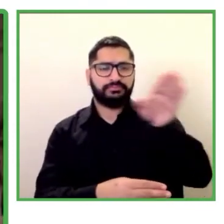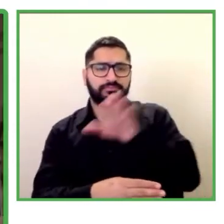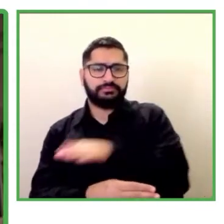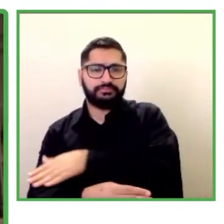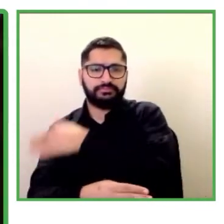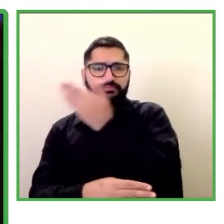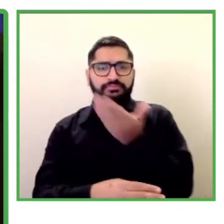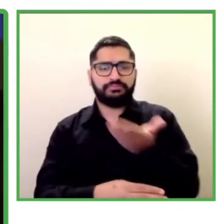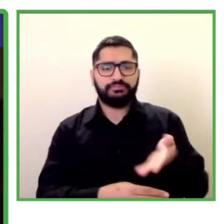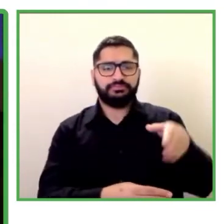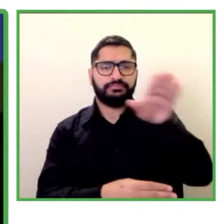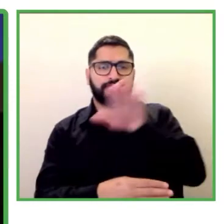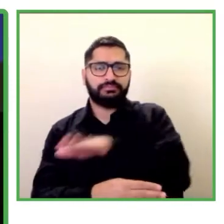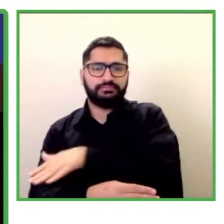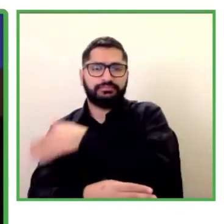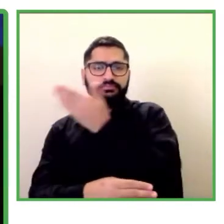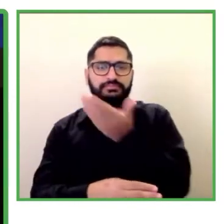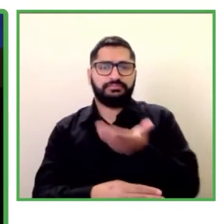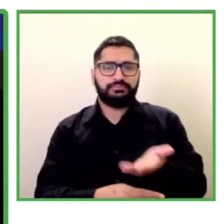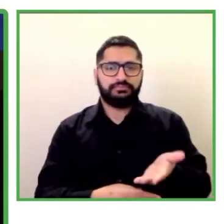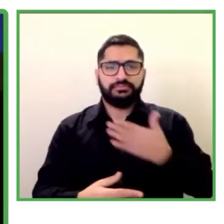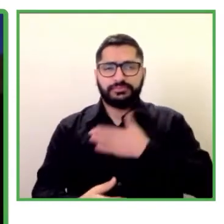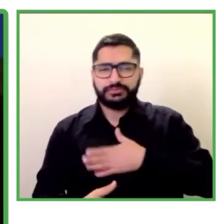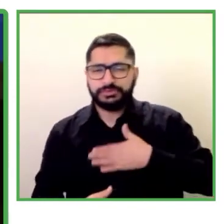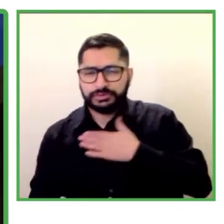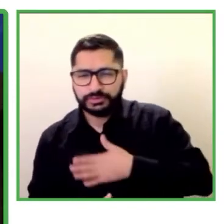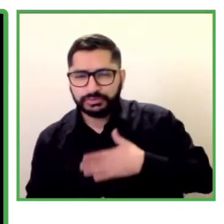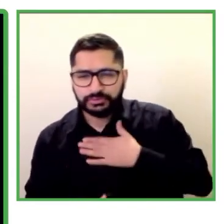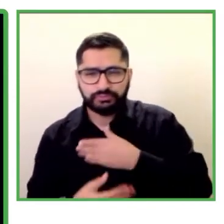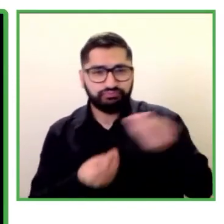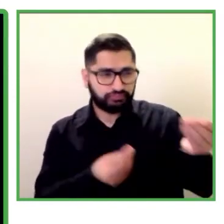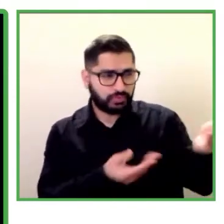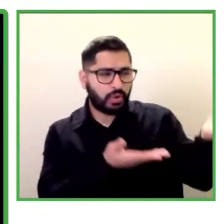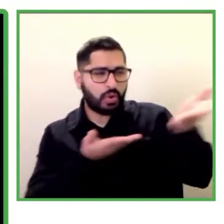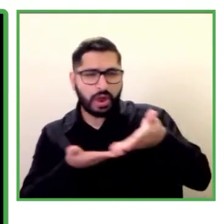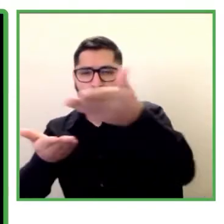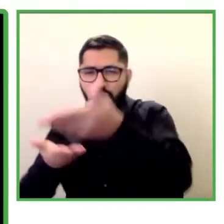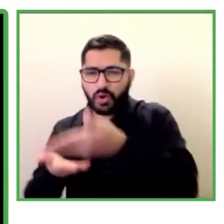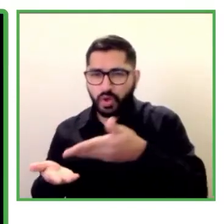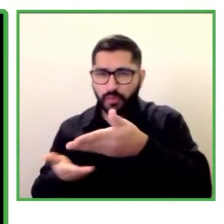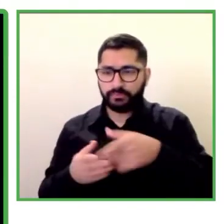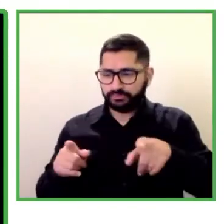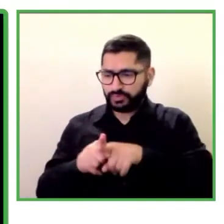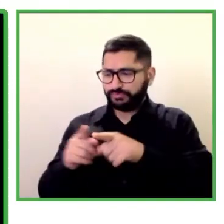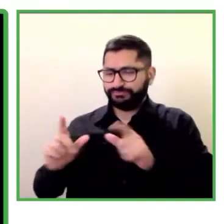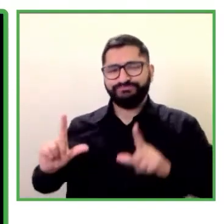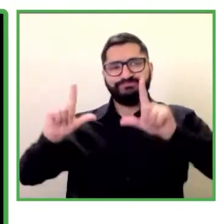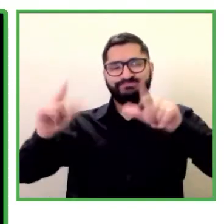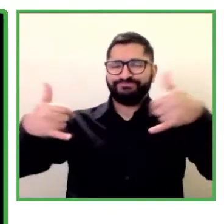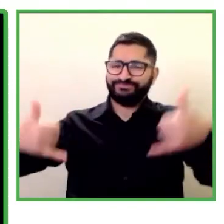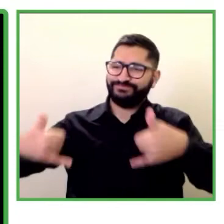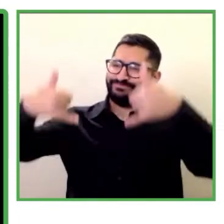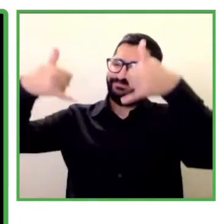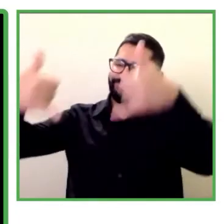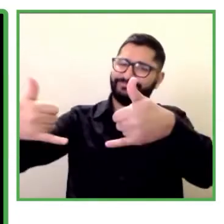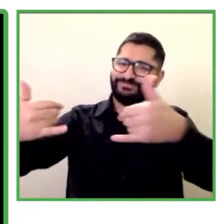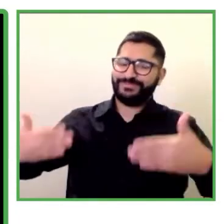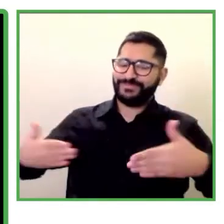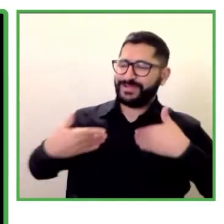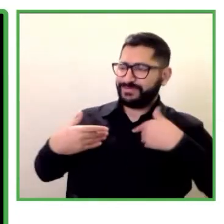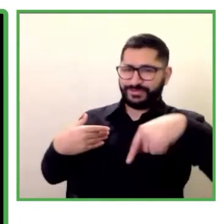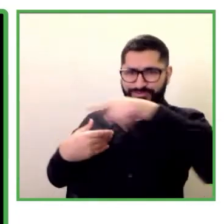Es un gusto que se vea este reconocimiento que trata de prácticas llevadas a cabo en temas de inclusión laboral